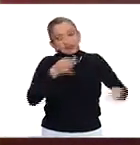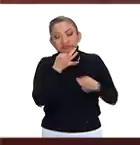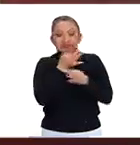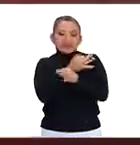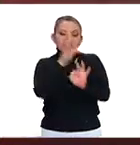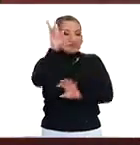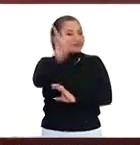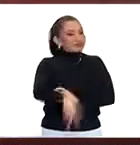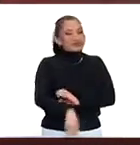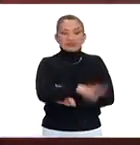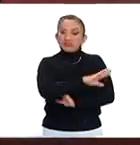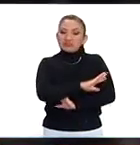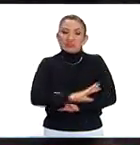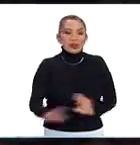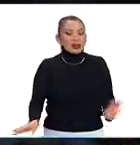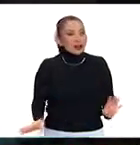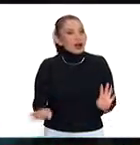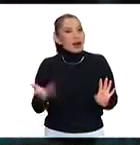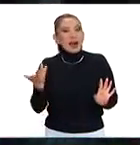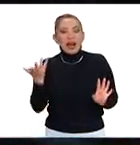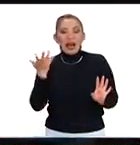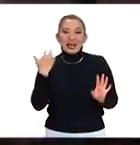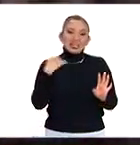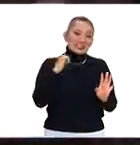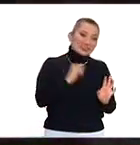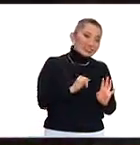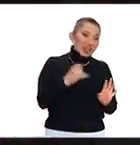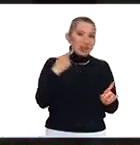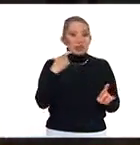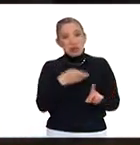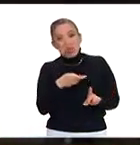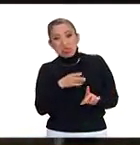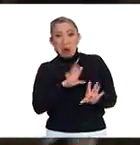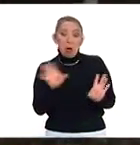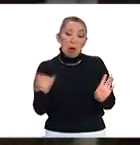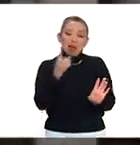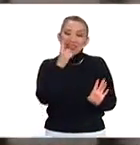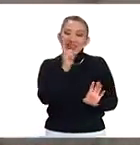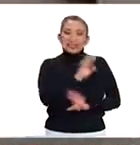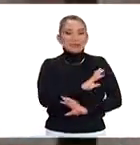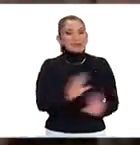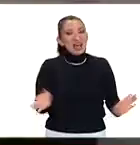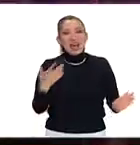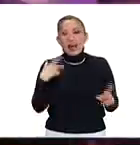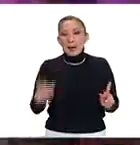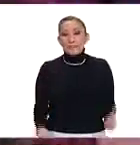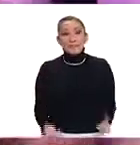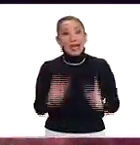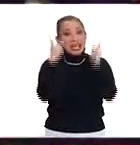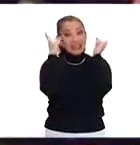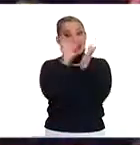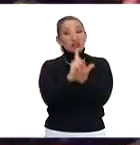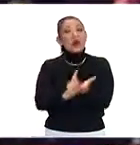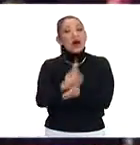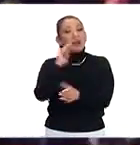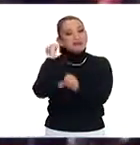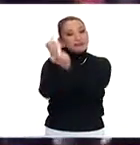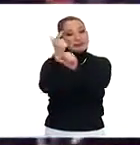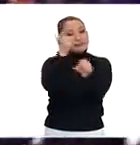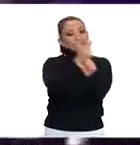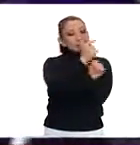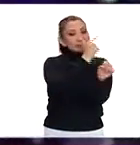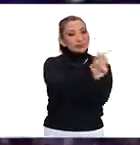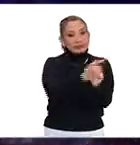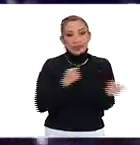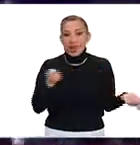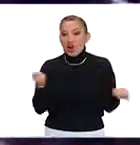pues entre abierta o directa o indirectamente que había la venta de drogas, del control